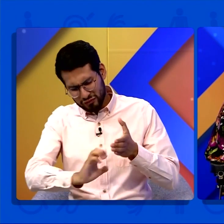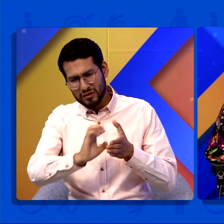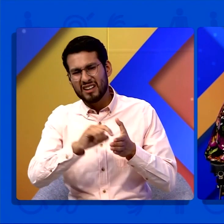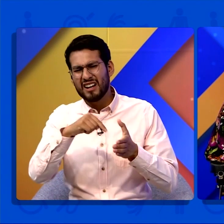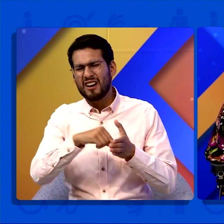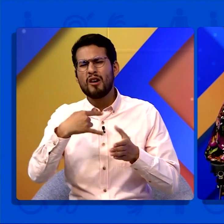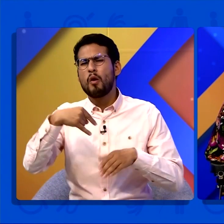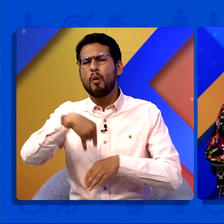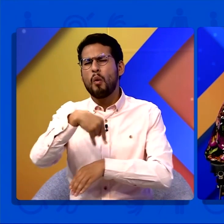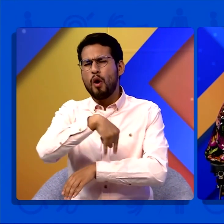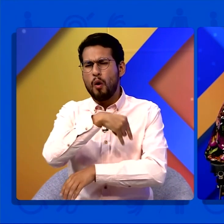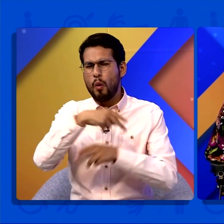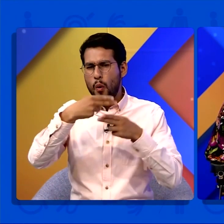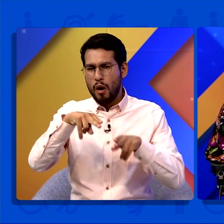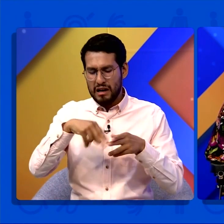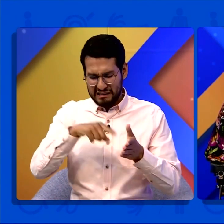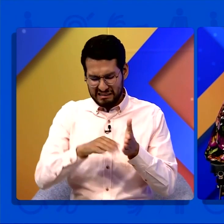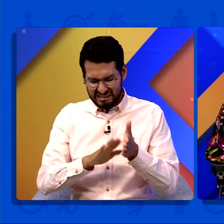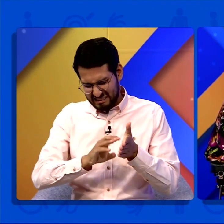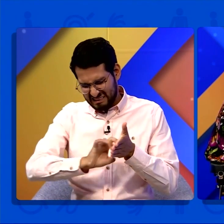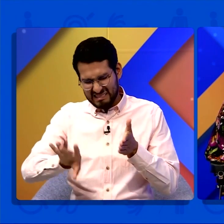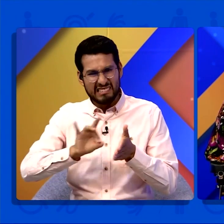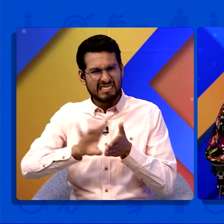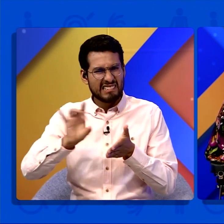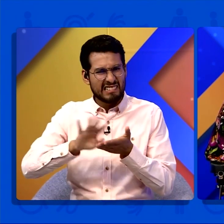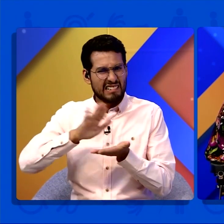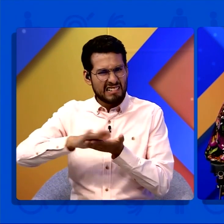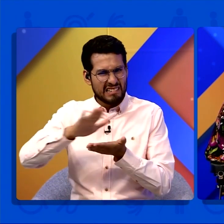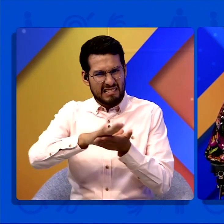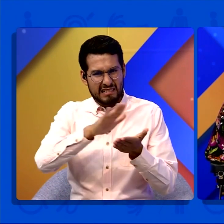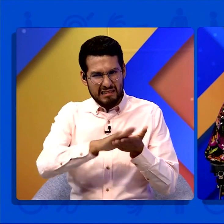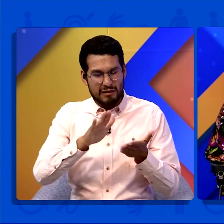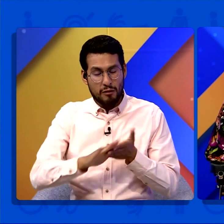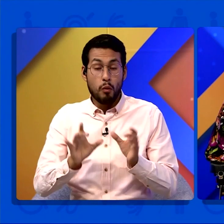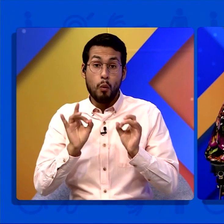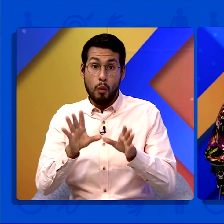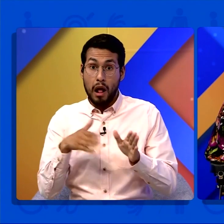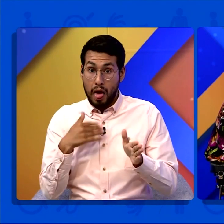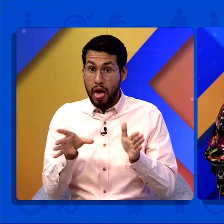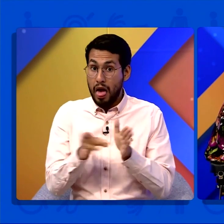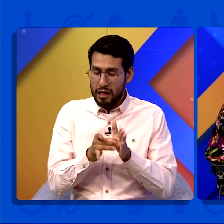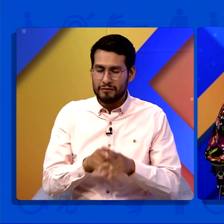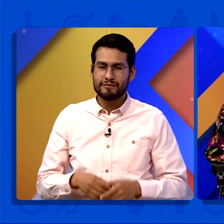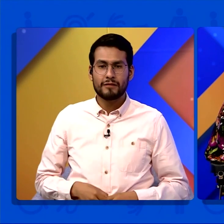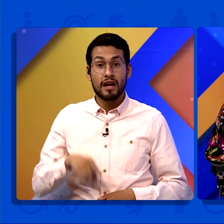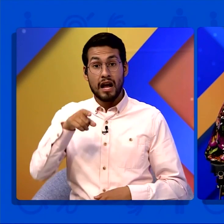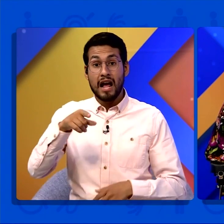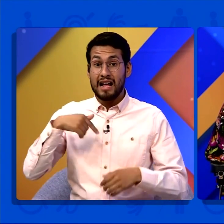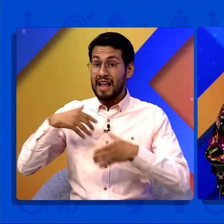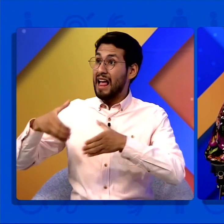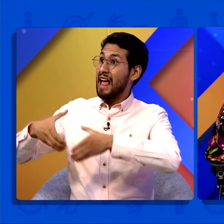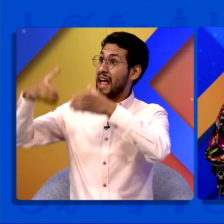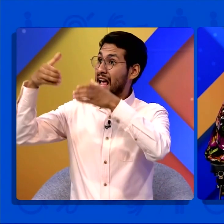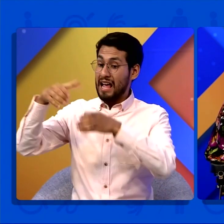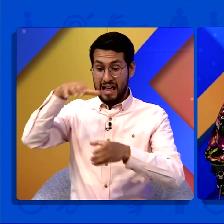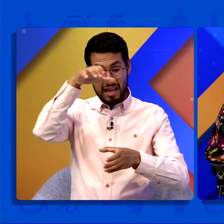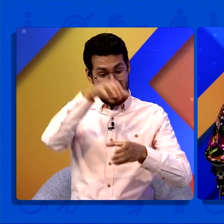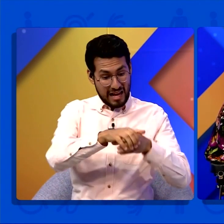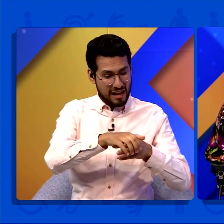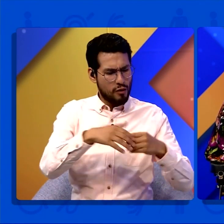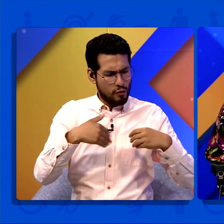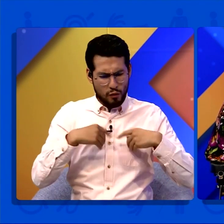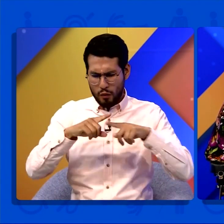fin de Desprender Los huevos Del zancudo Que puedan estar Adheridos Y asegúrate De tapar Los tachos